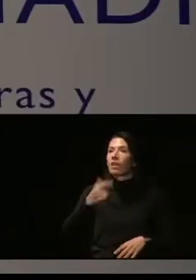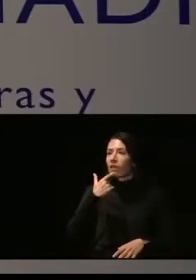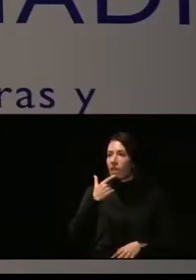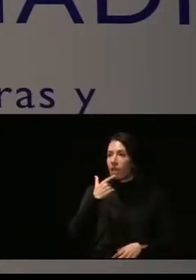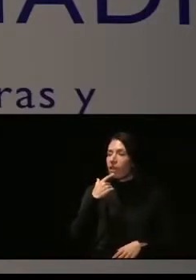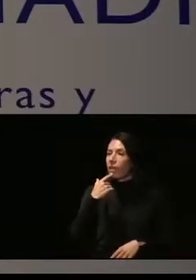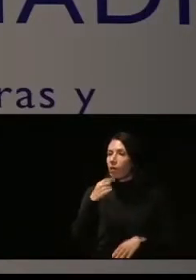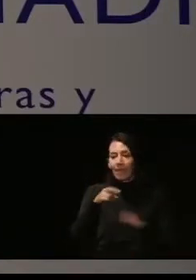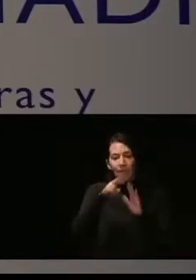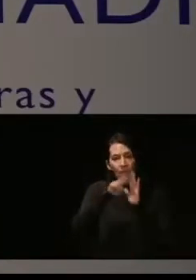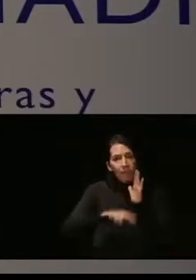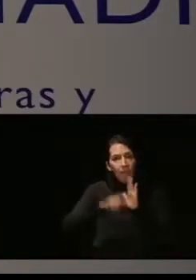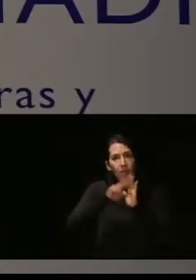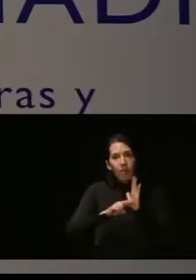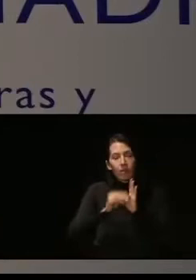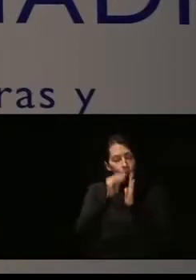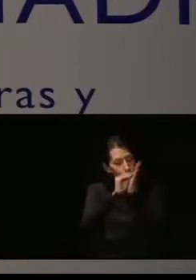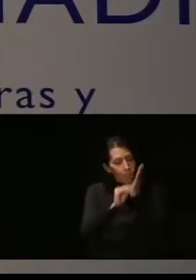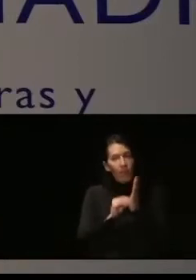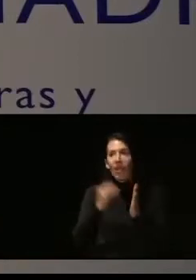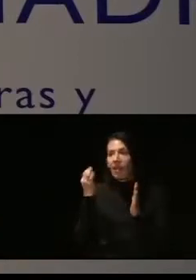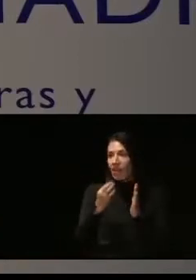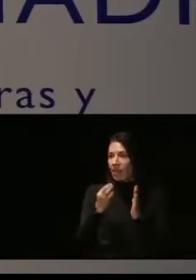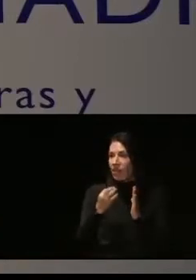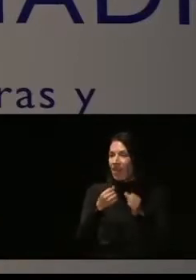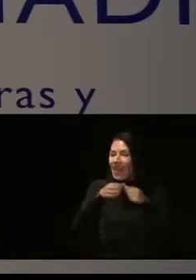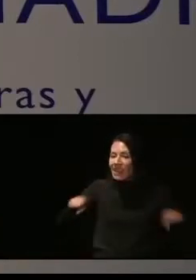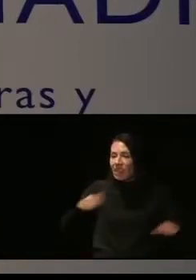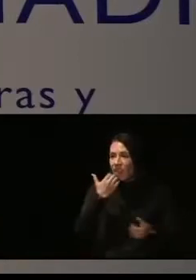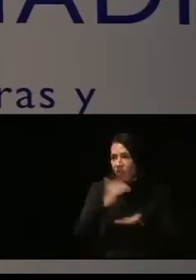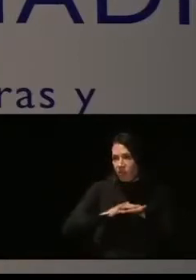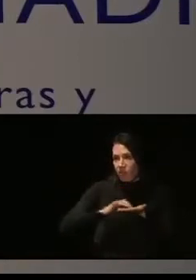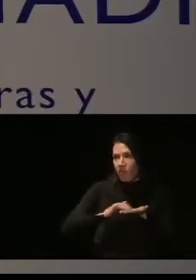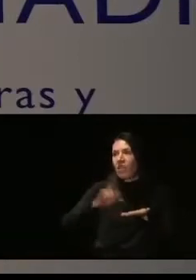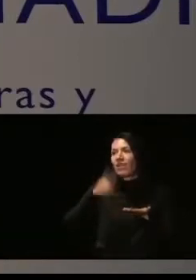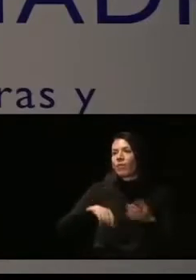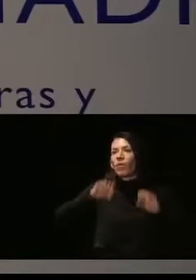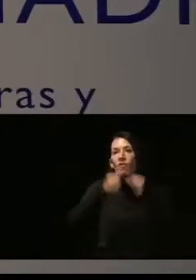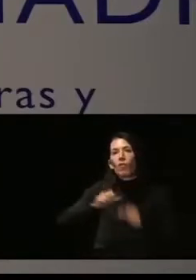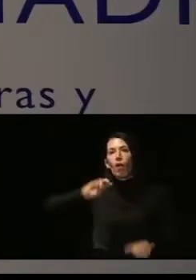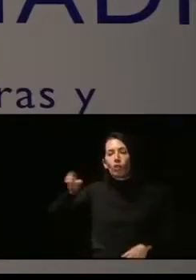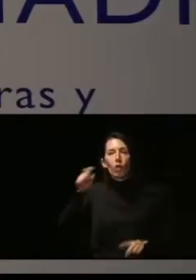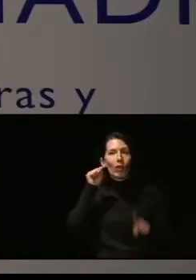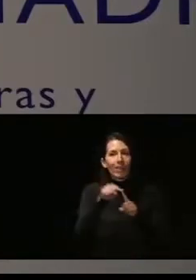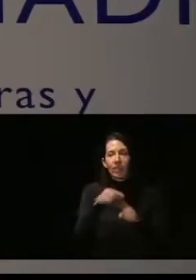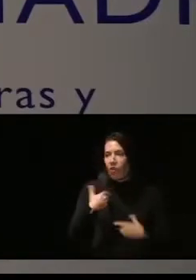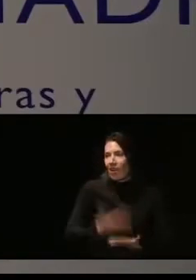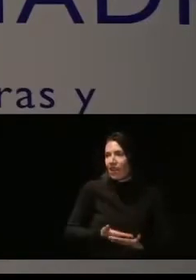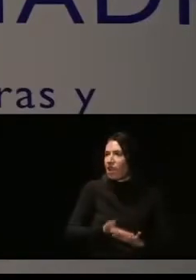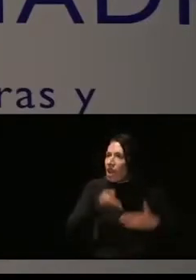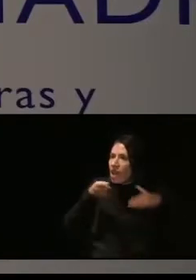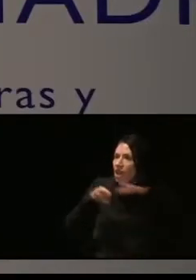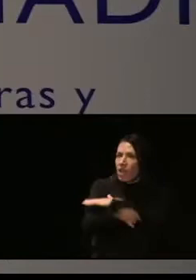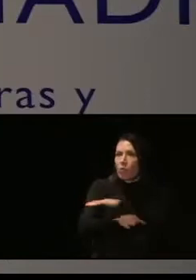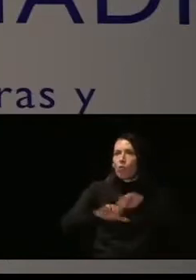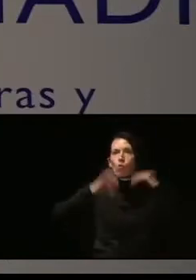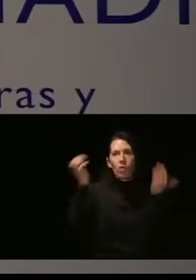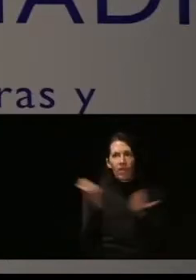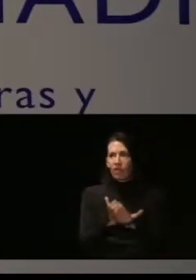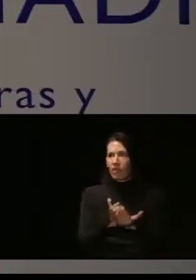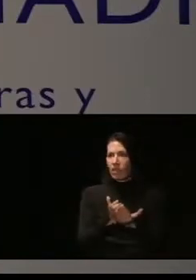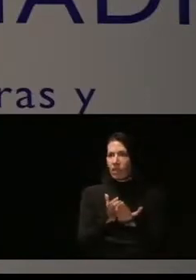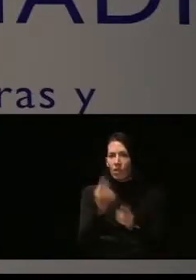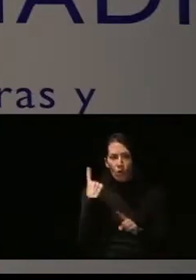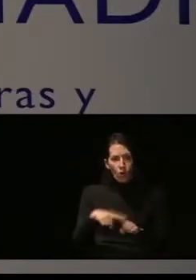reglamentariamente un etiquetado en alfabeto braille, así como en otros formatos que garanticen la accesibilidad universal de